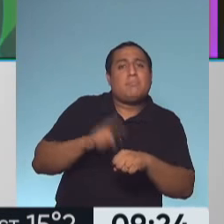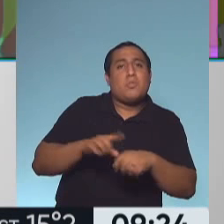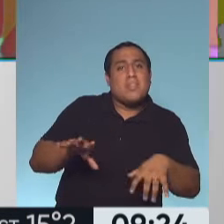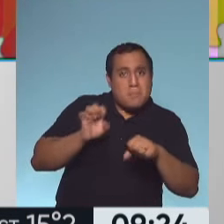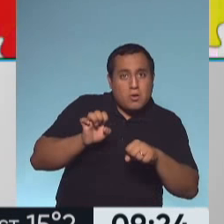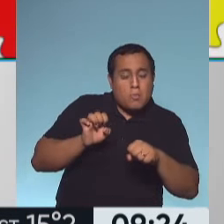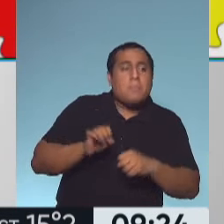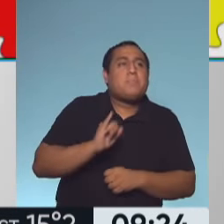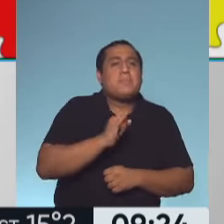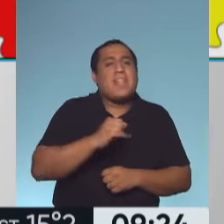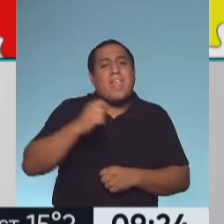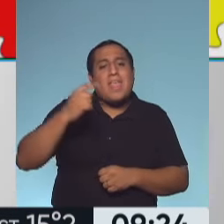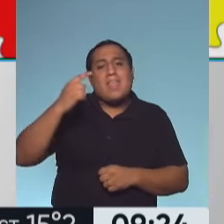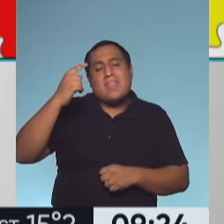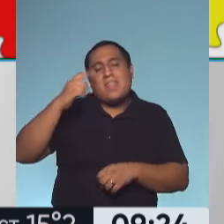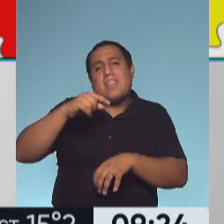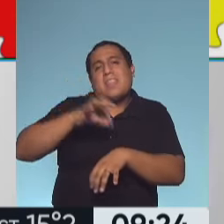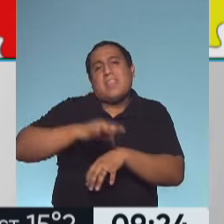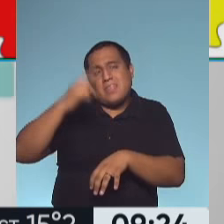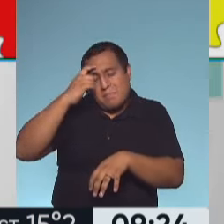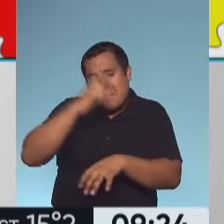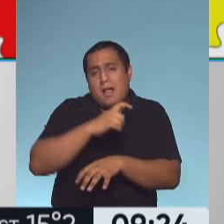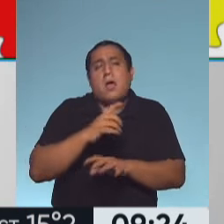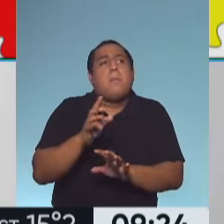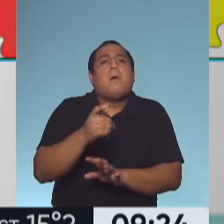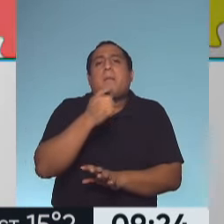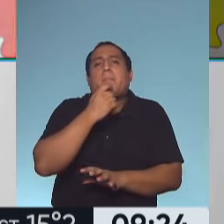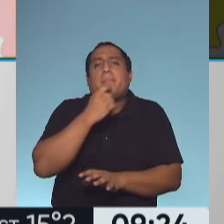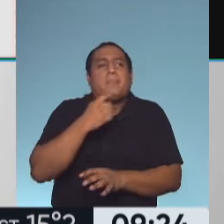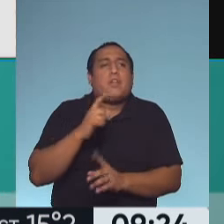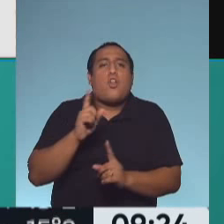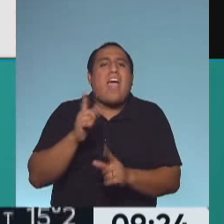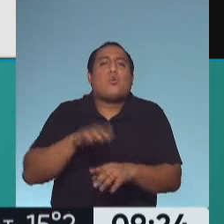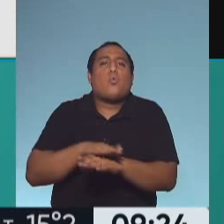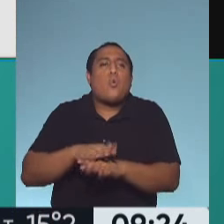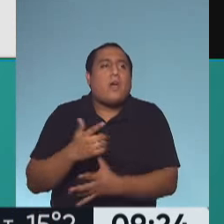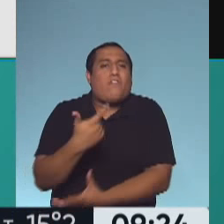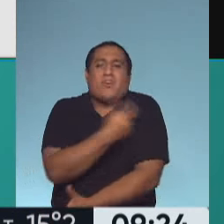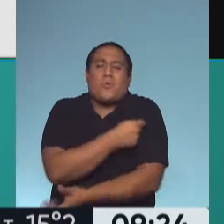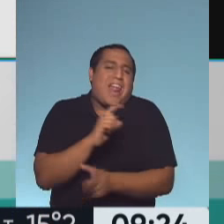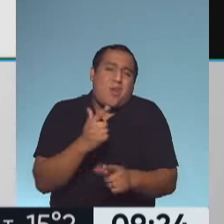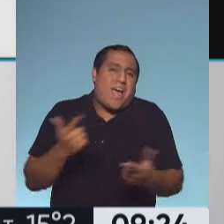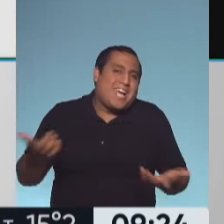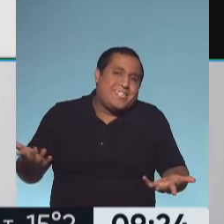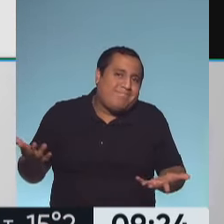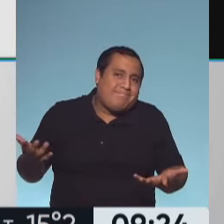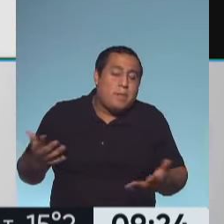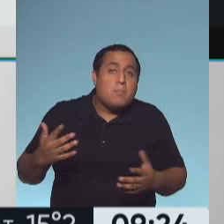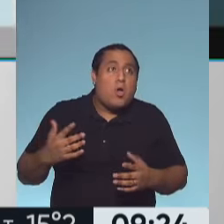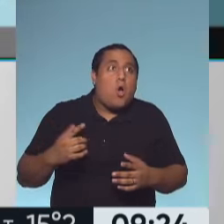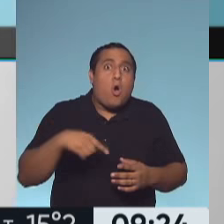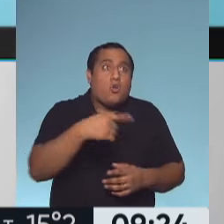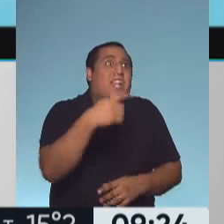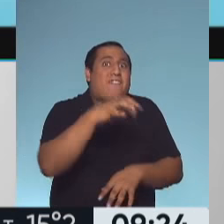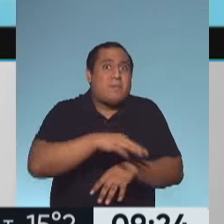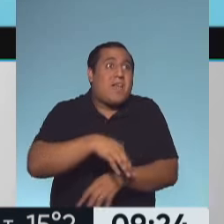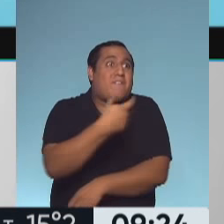terapias consiguen, no hay una cura, ¿no? Ni una vacuna, por ejemplo, como por eso lo valoramos tanto en otros aspectos que sí